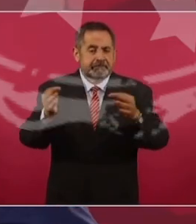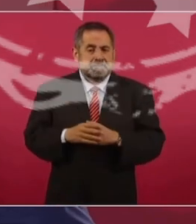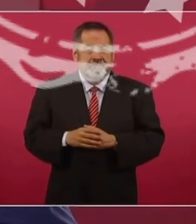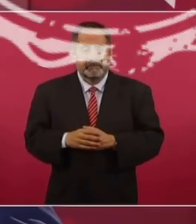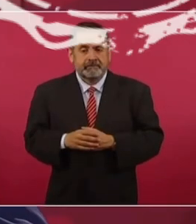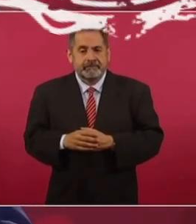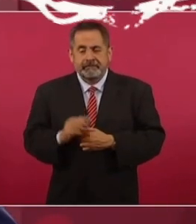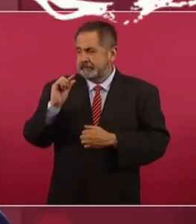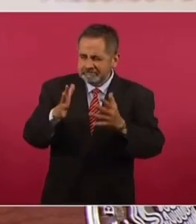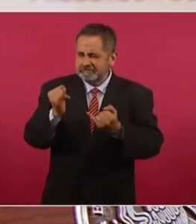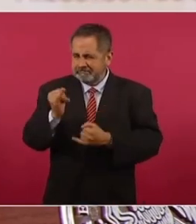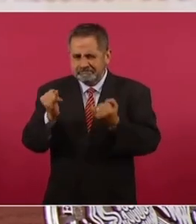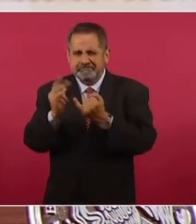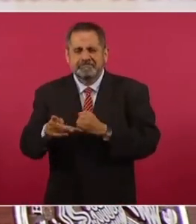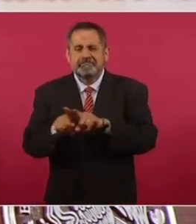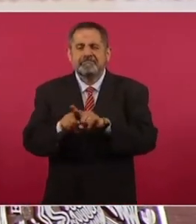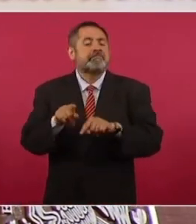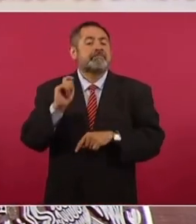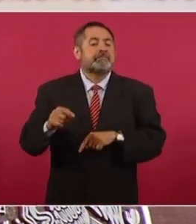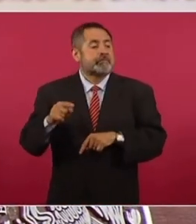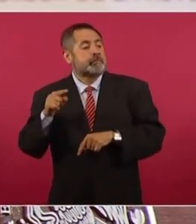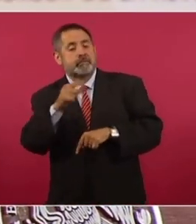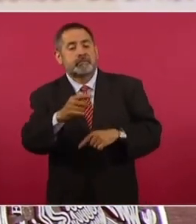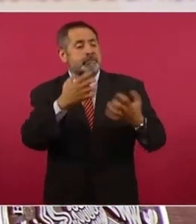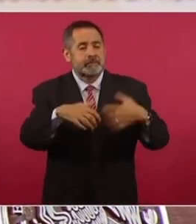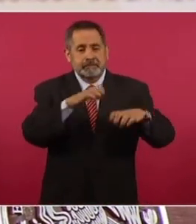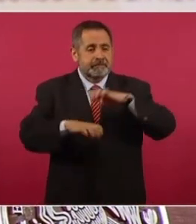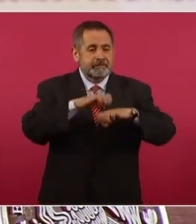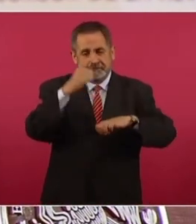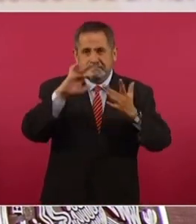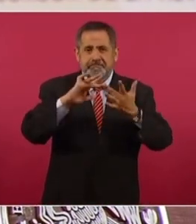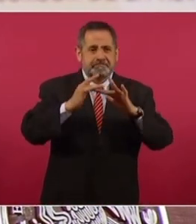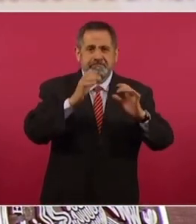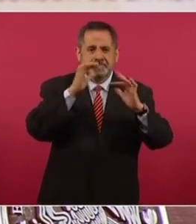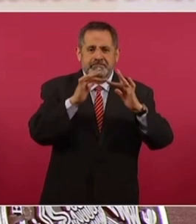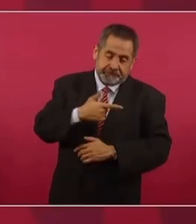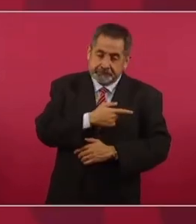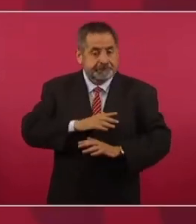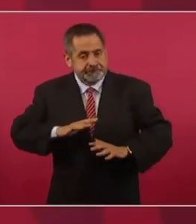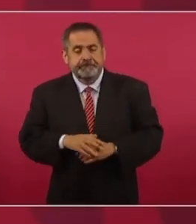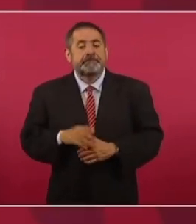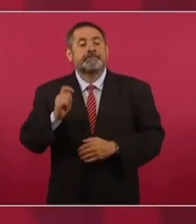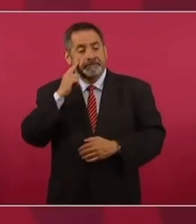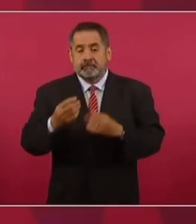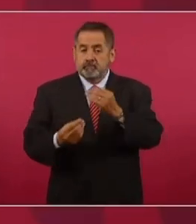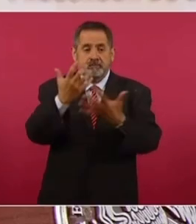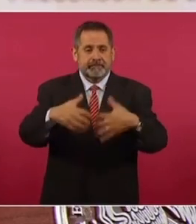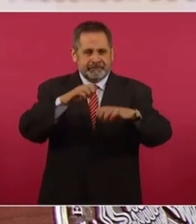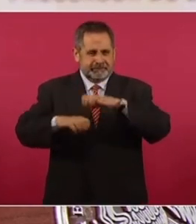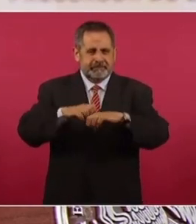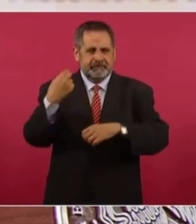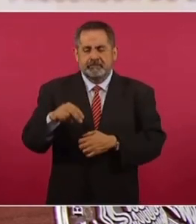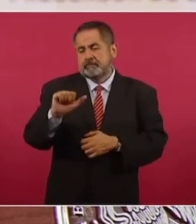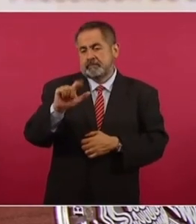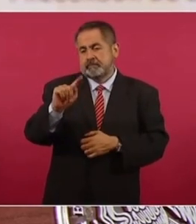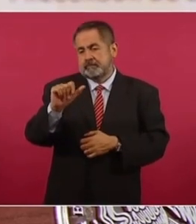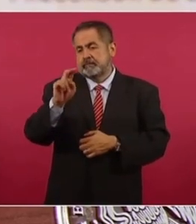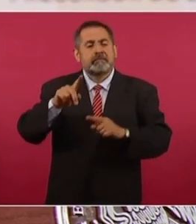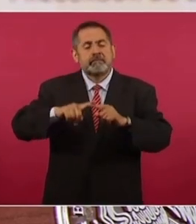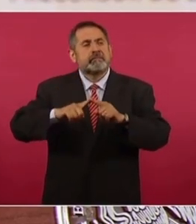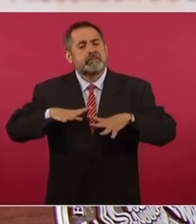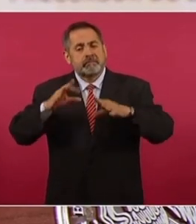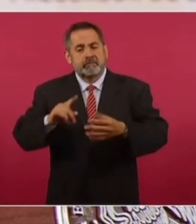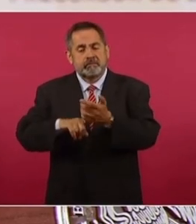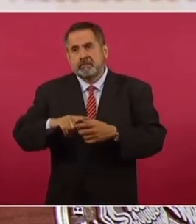Porque acabamos de hacer una operación en el caso de una empresa de telecomunicaciones, Altan. Esta empresa, Altan, la crearon